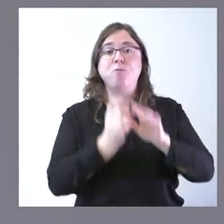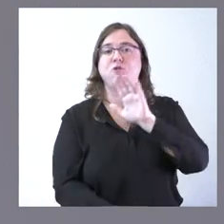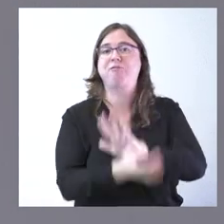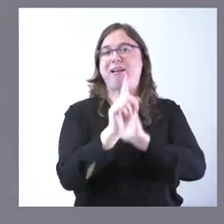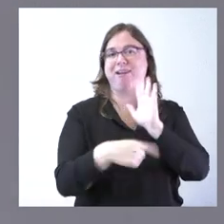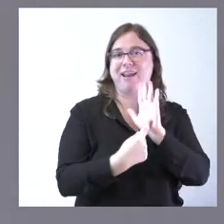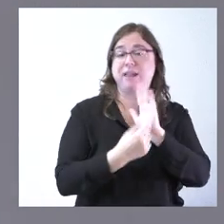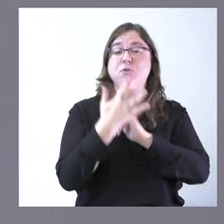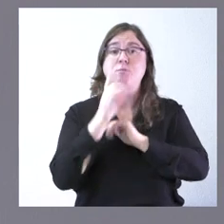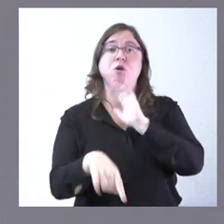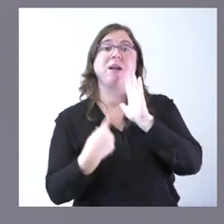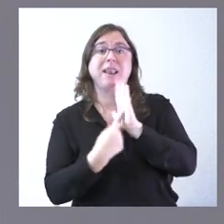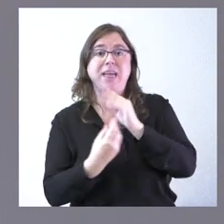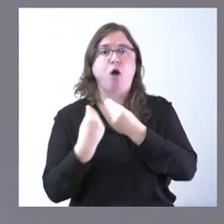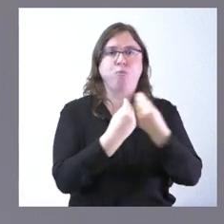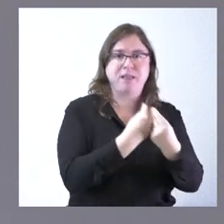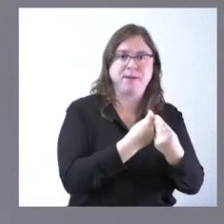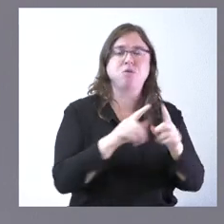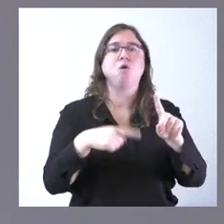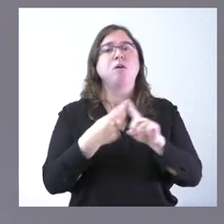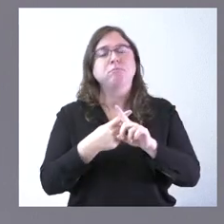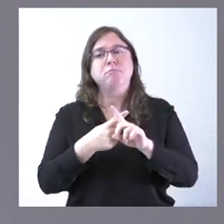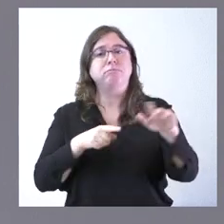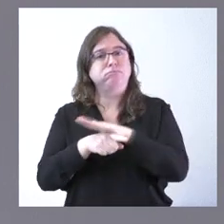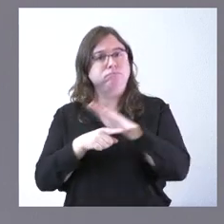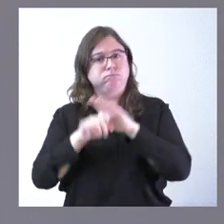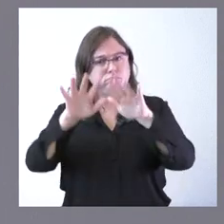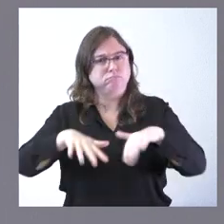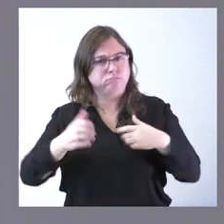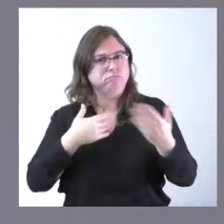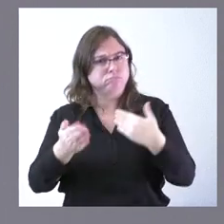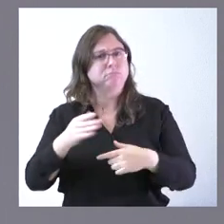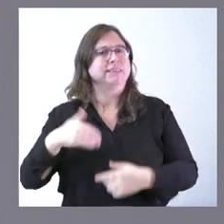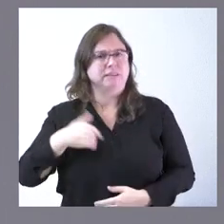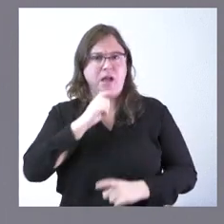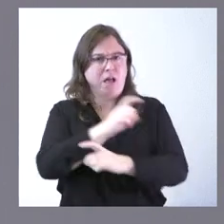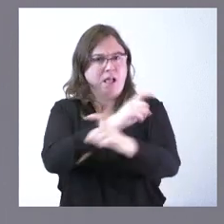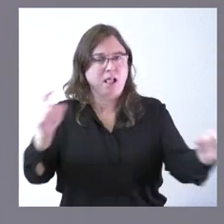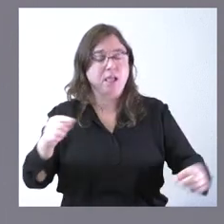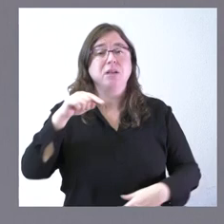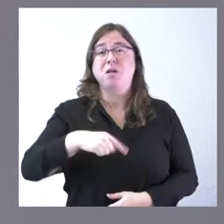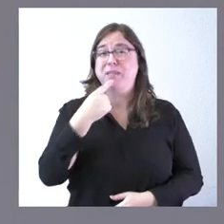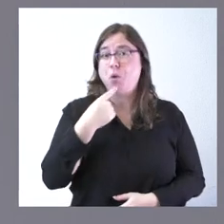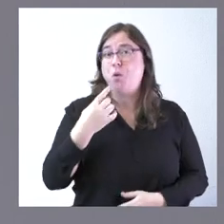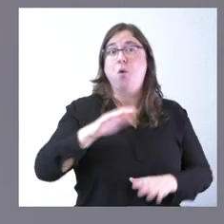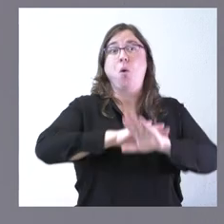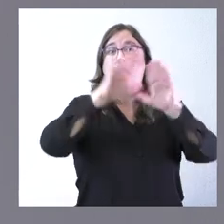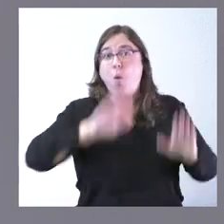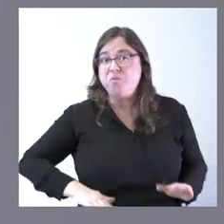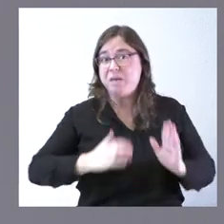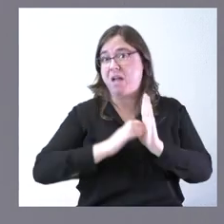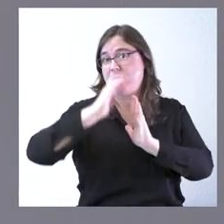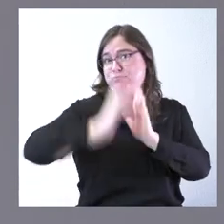a hacer de ley de acompañamiento lo haremos también durante el trámite parlamentario como hemos anunciado y les digo que no va a ser la última rebaja fiscal